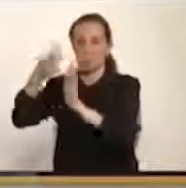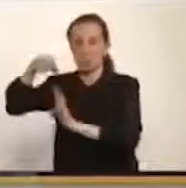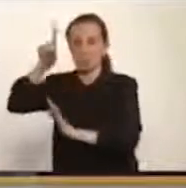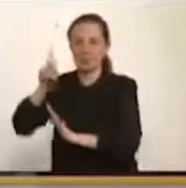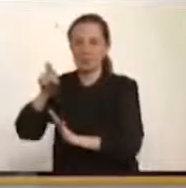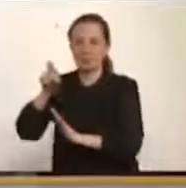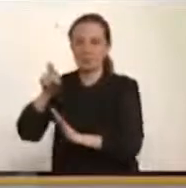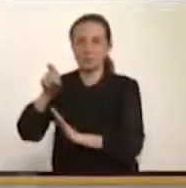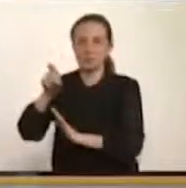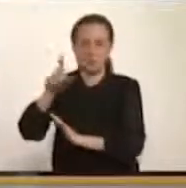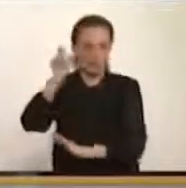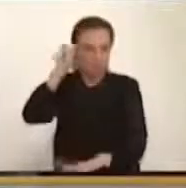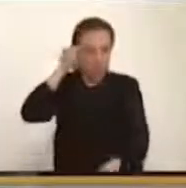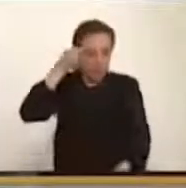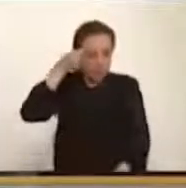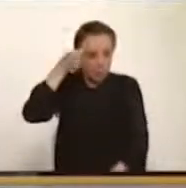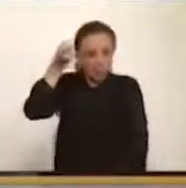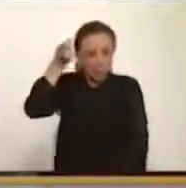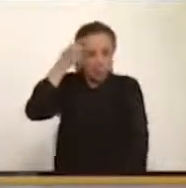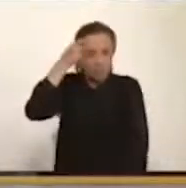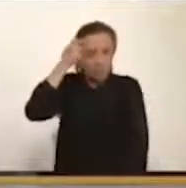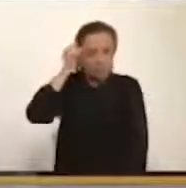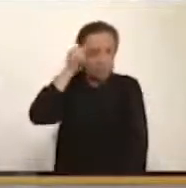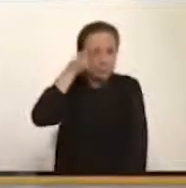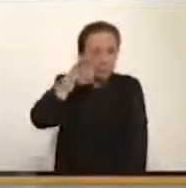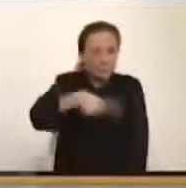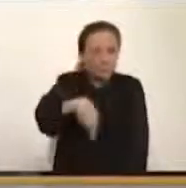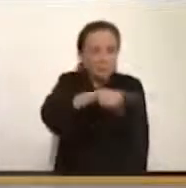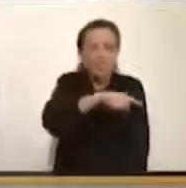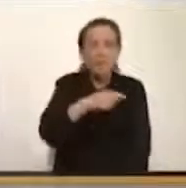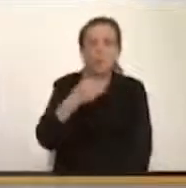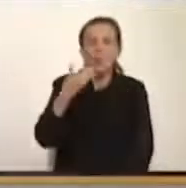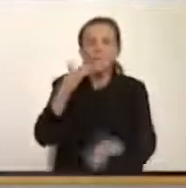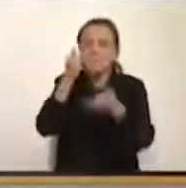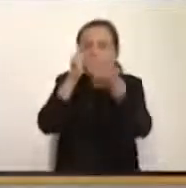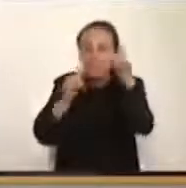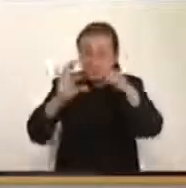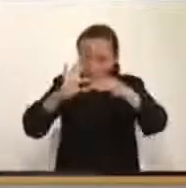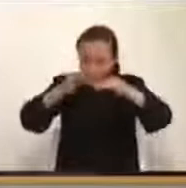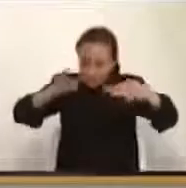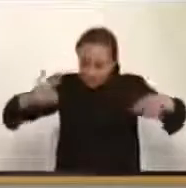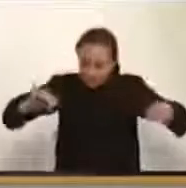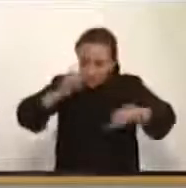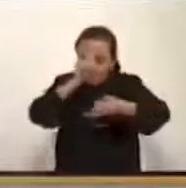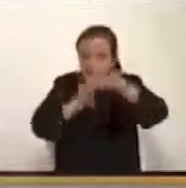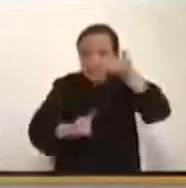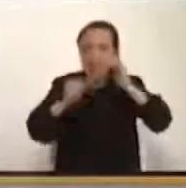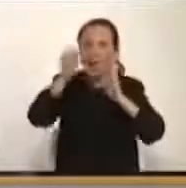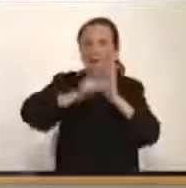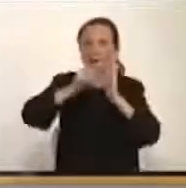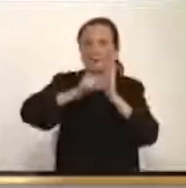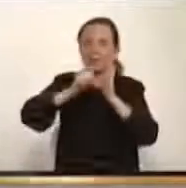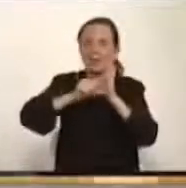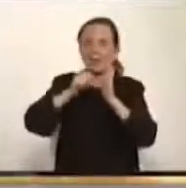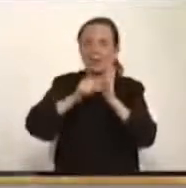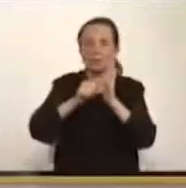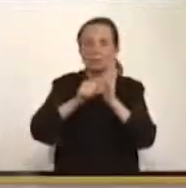Recordemos, ese inciso final del artículo